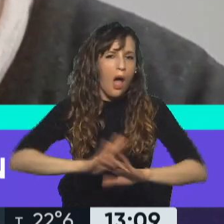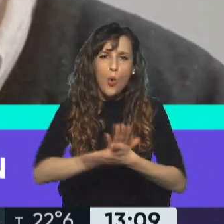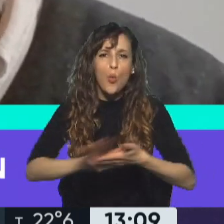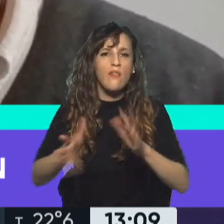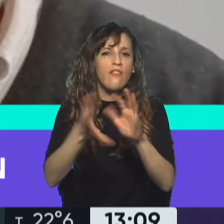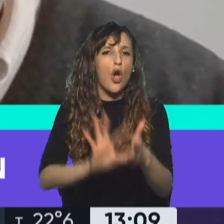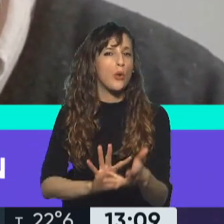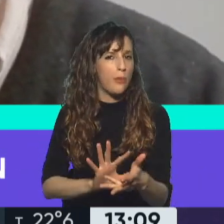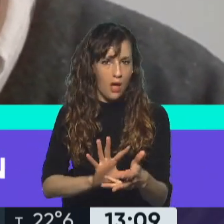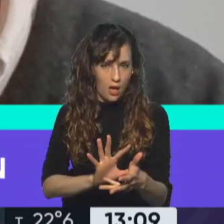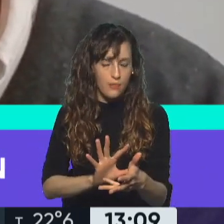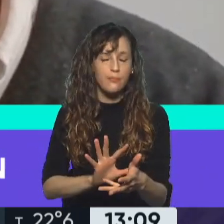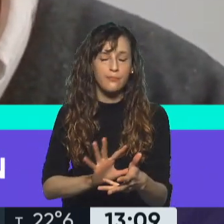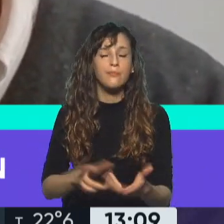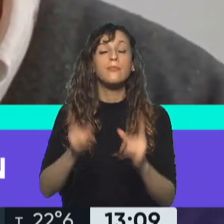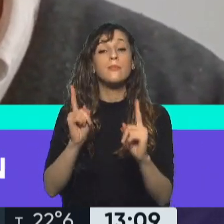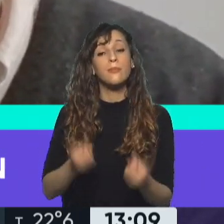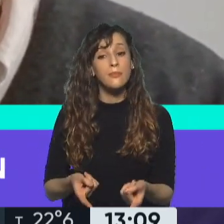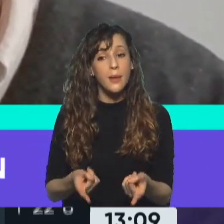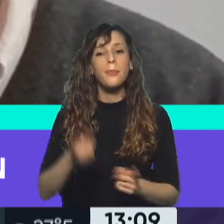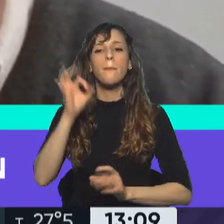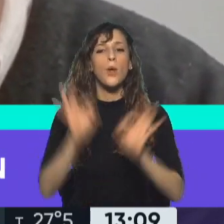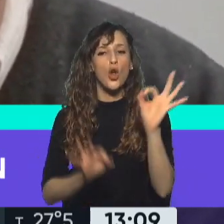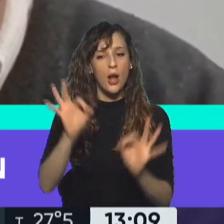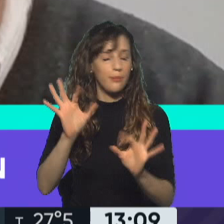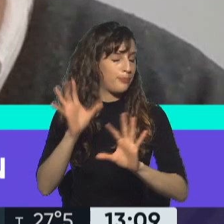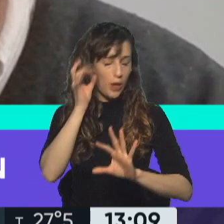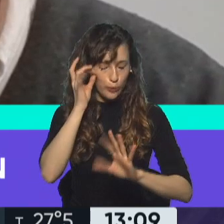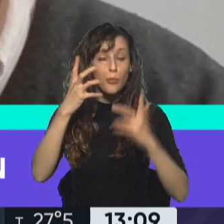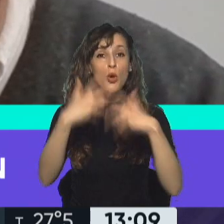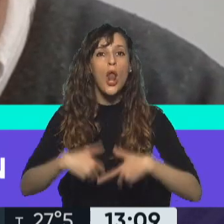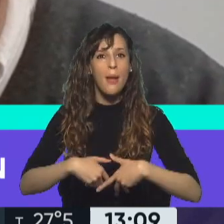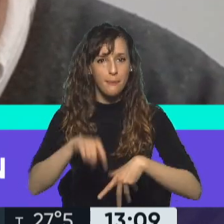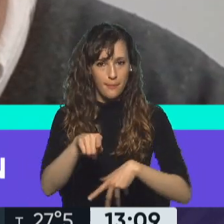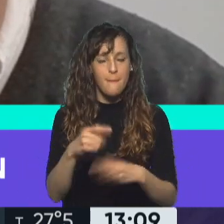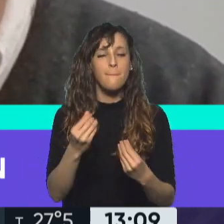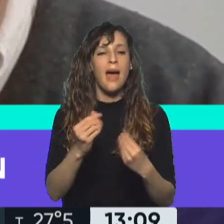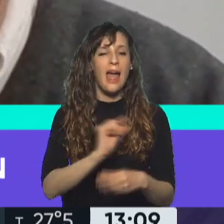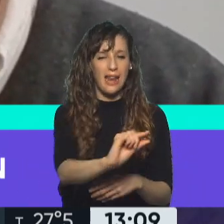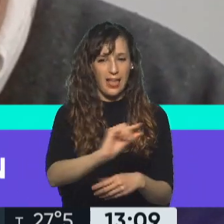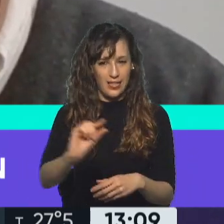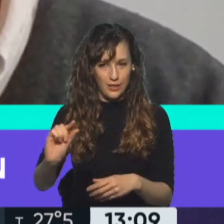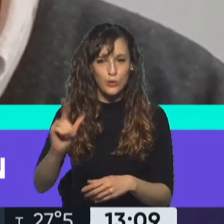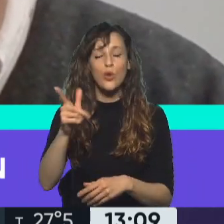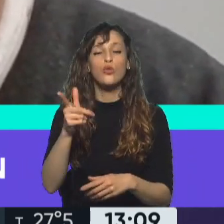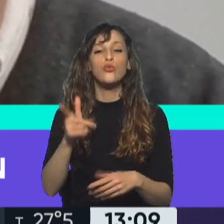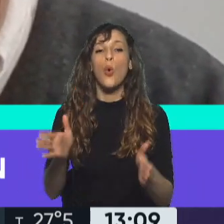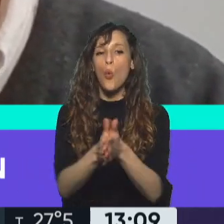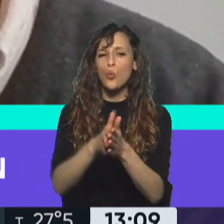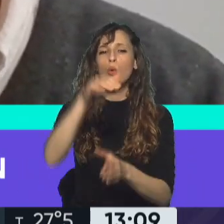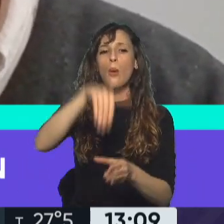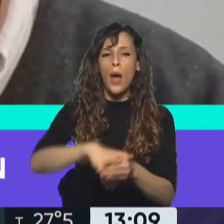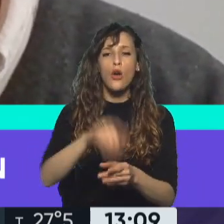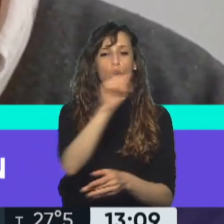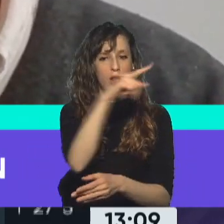implementamos un programa de créditos, ¿sí? Para nuestros médicos de cabecera con el Banco Nación, donde